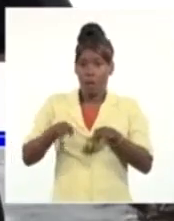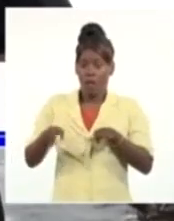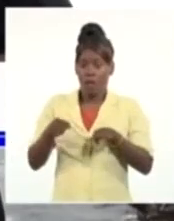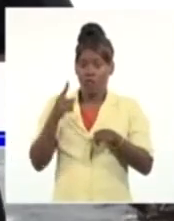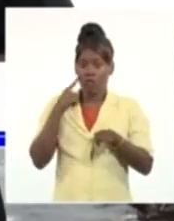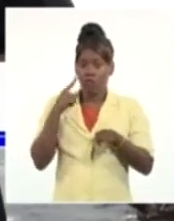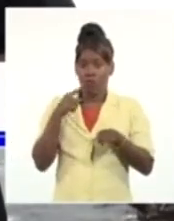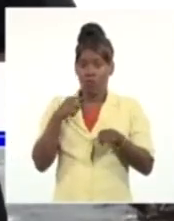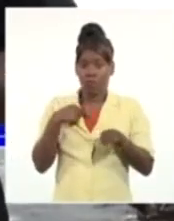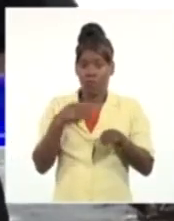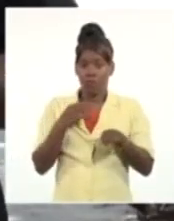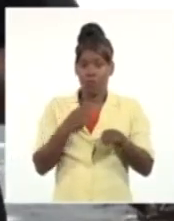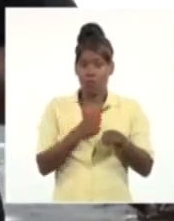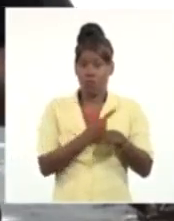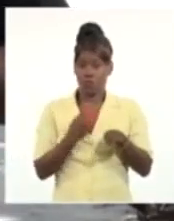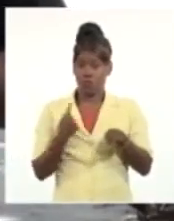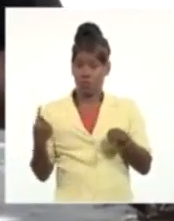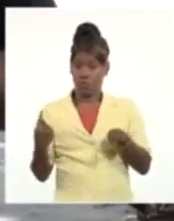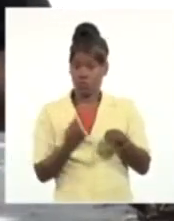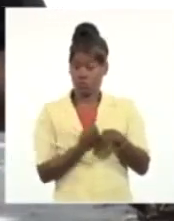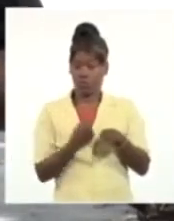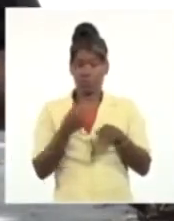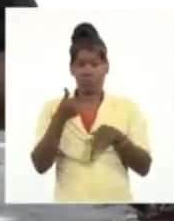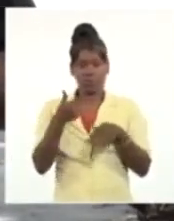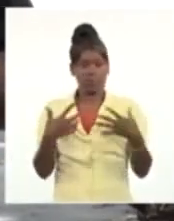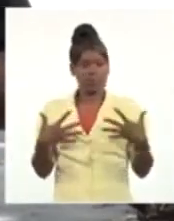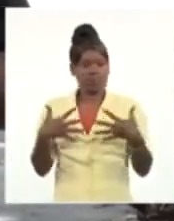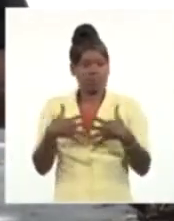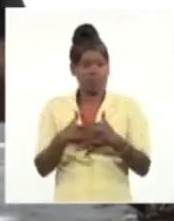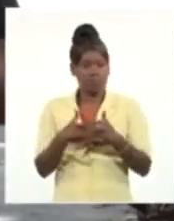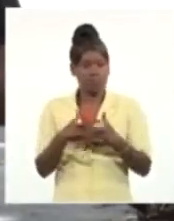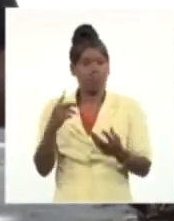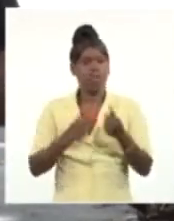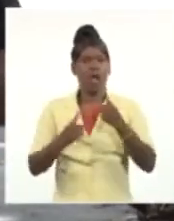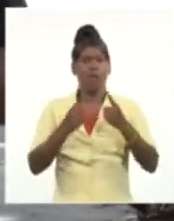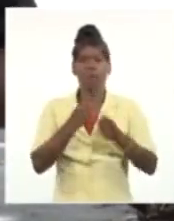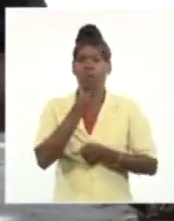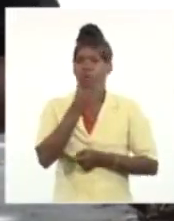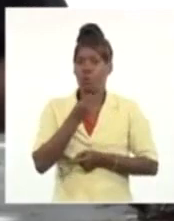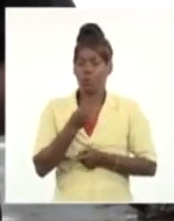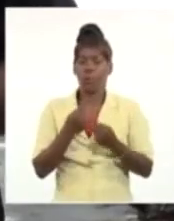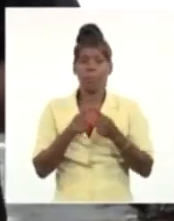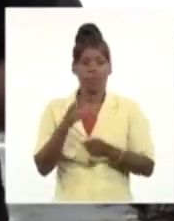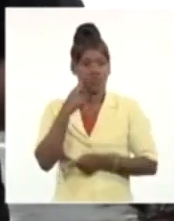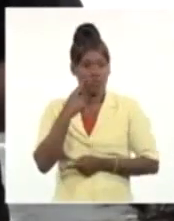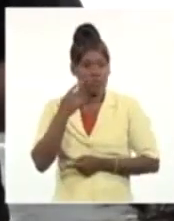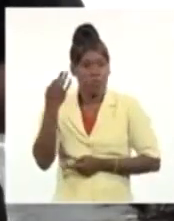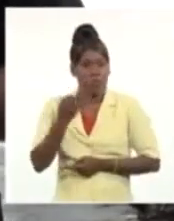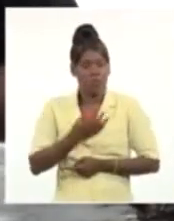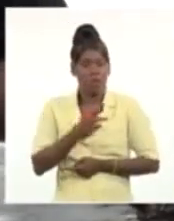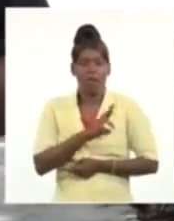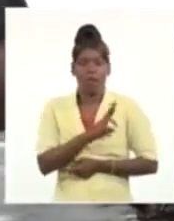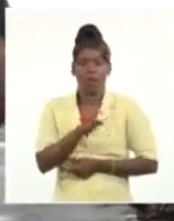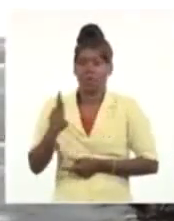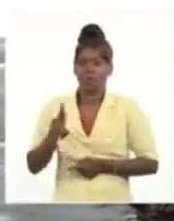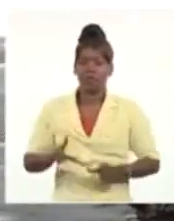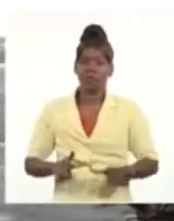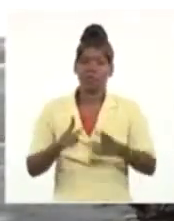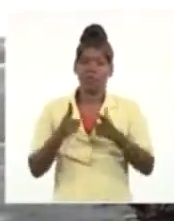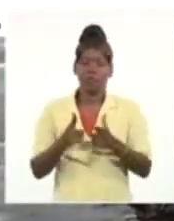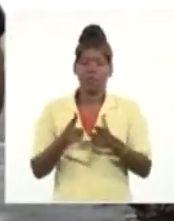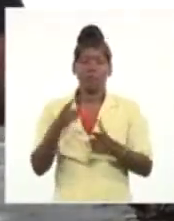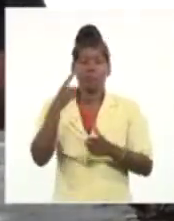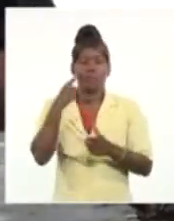son personas, la mayoría a pesar de su corta edad, que han vivido sirviéndole a este pueblo, de diferentes responsabilidades.